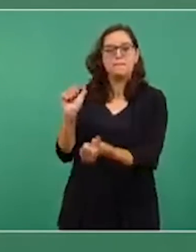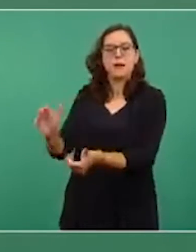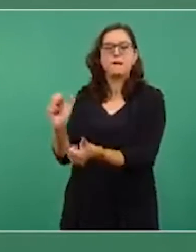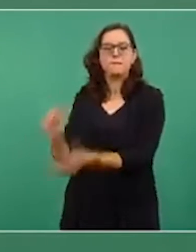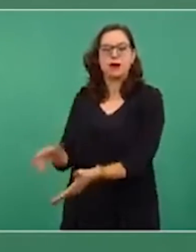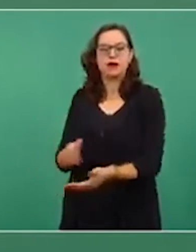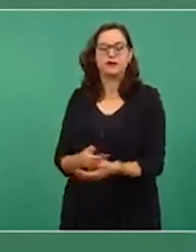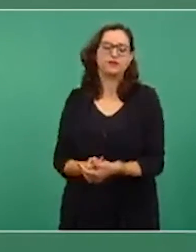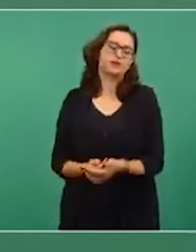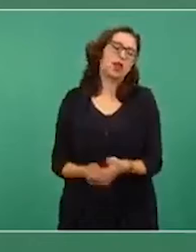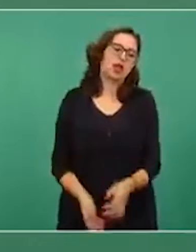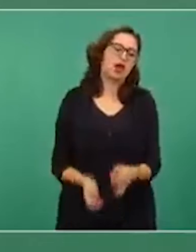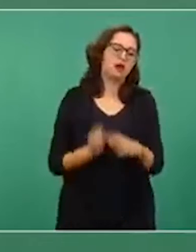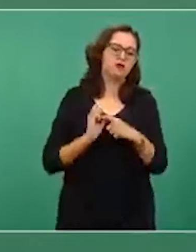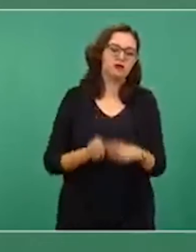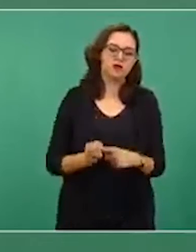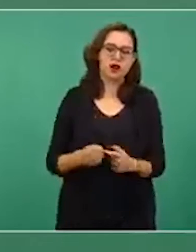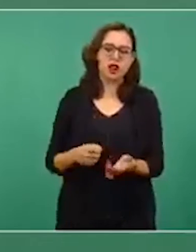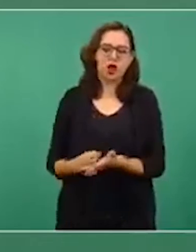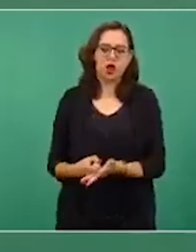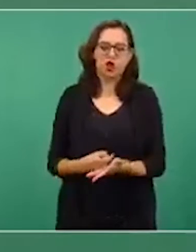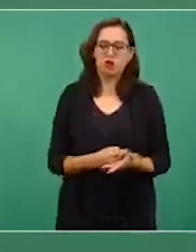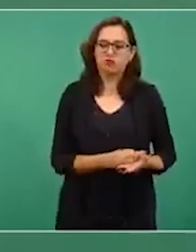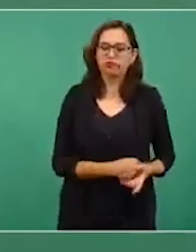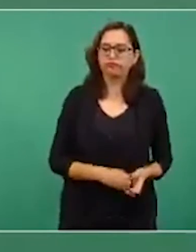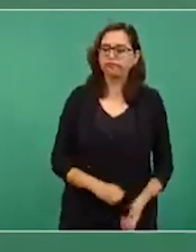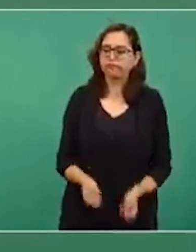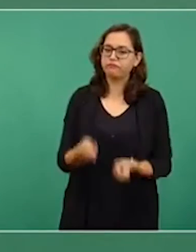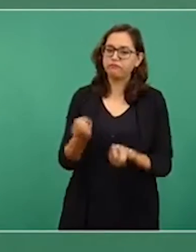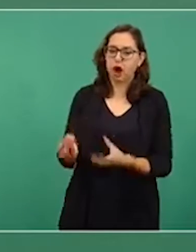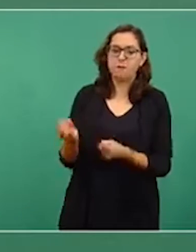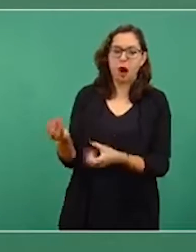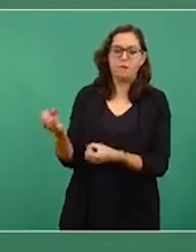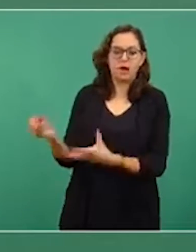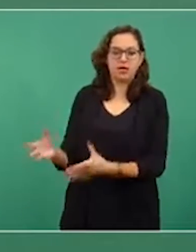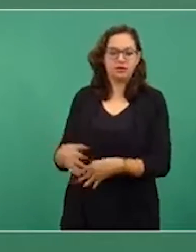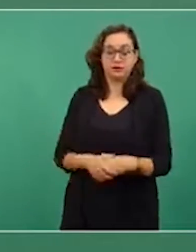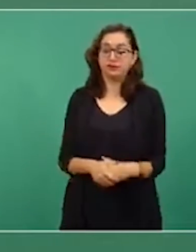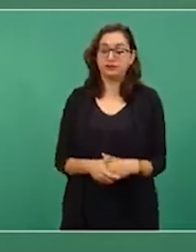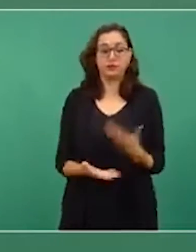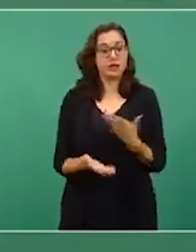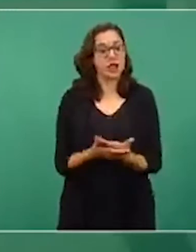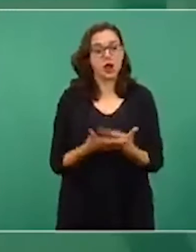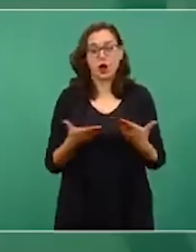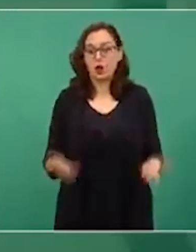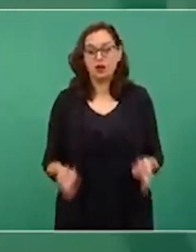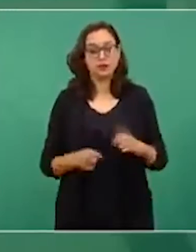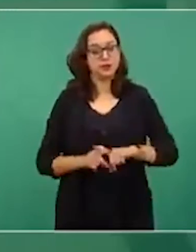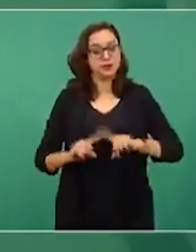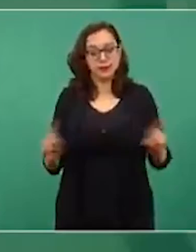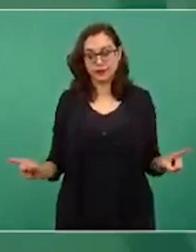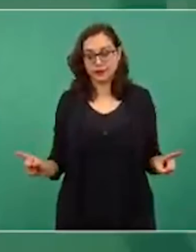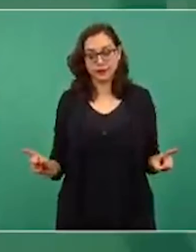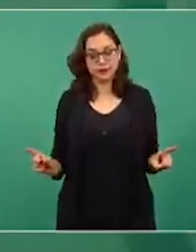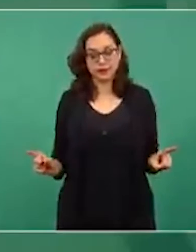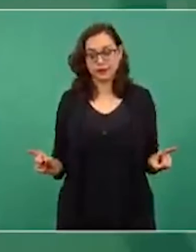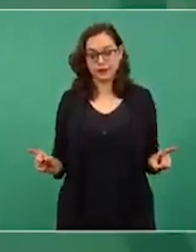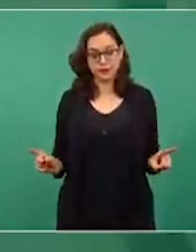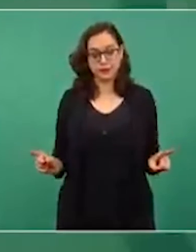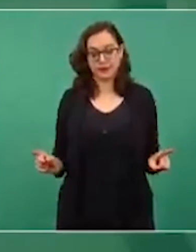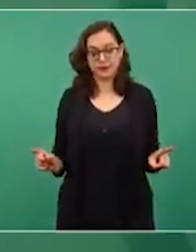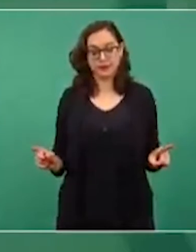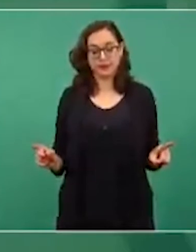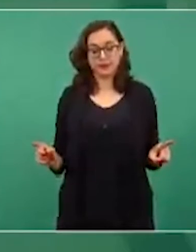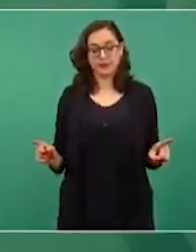frijol con gorgojo, ahora no, no hay